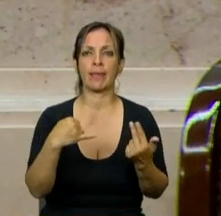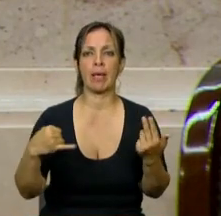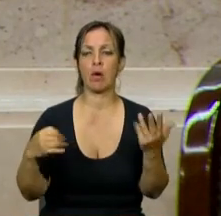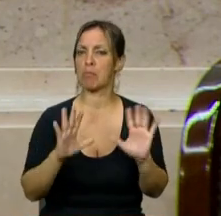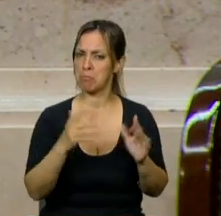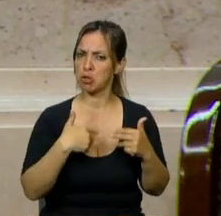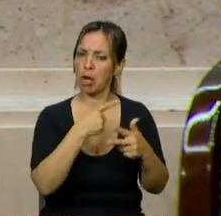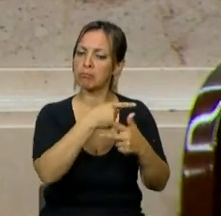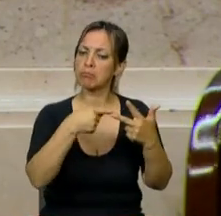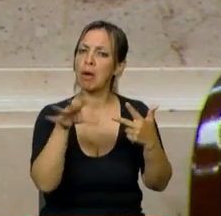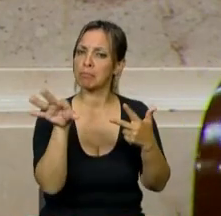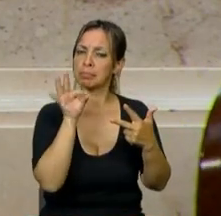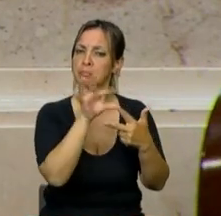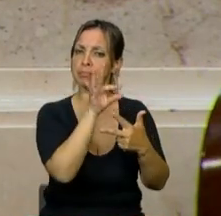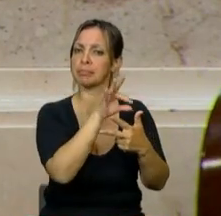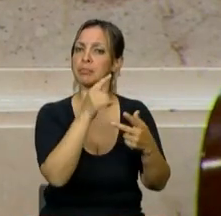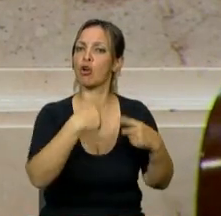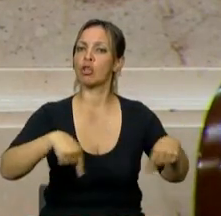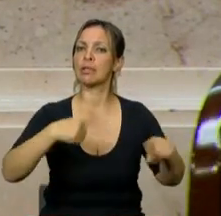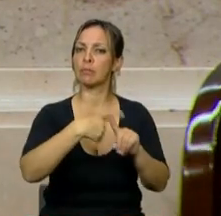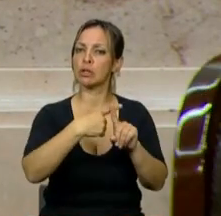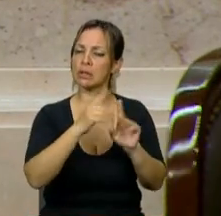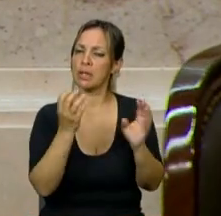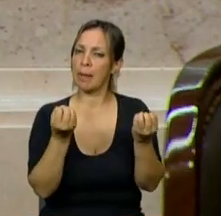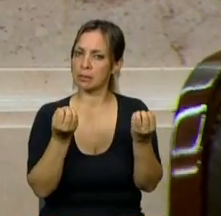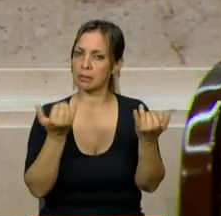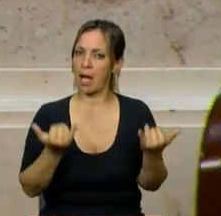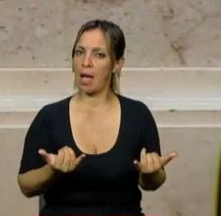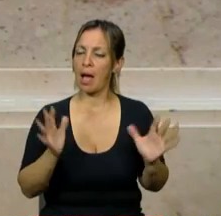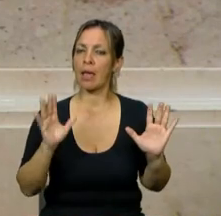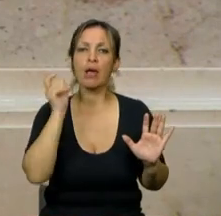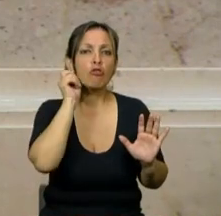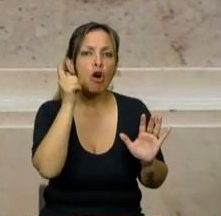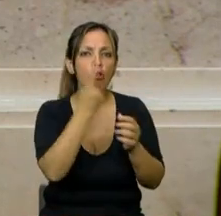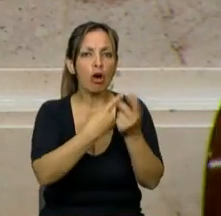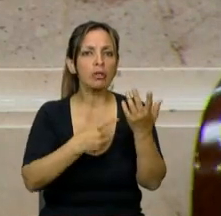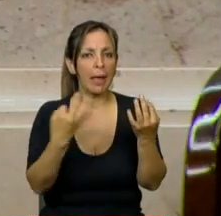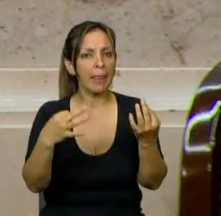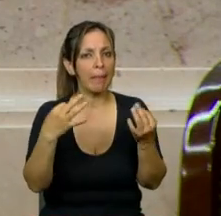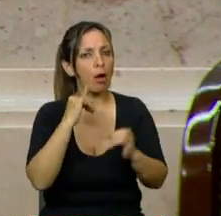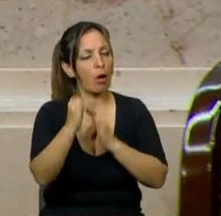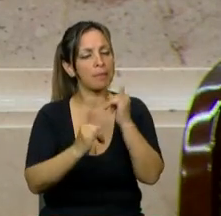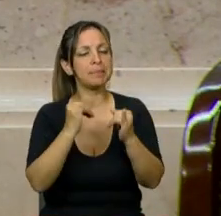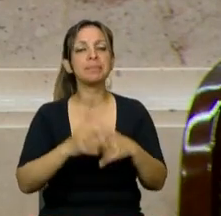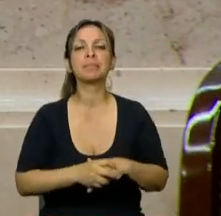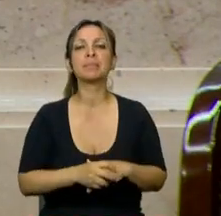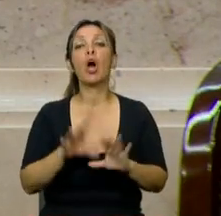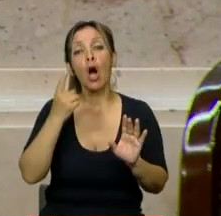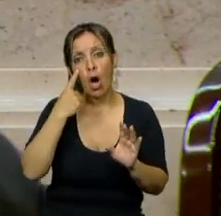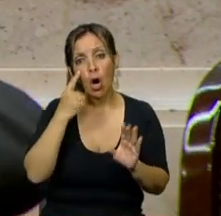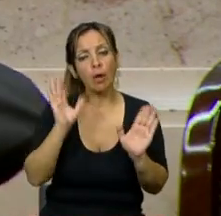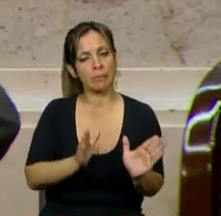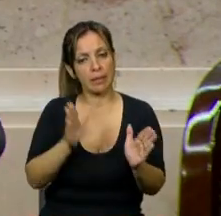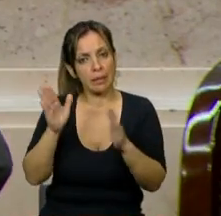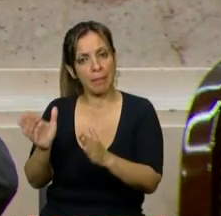institucionalmente creo que estos son logros que hay que recalcar. Como también reconocemos el